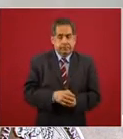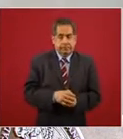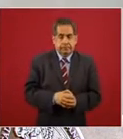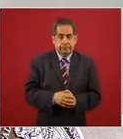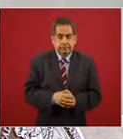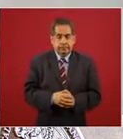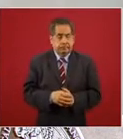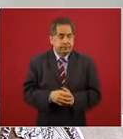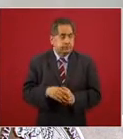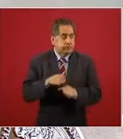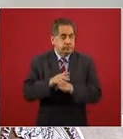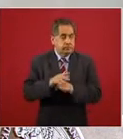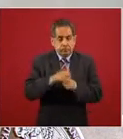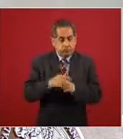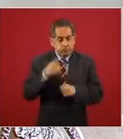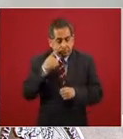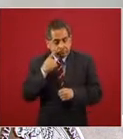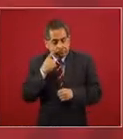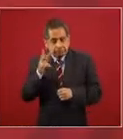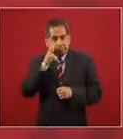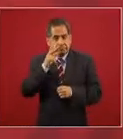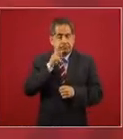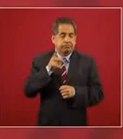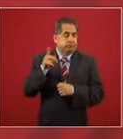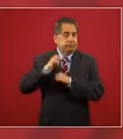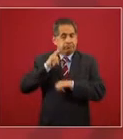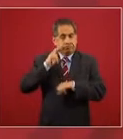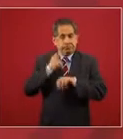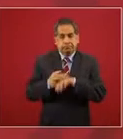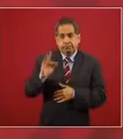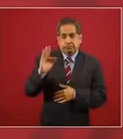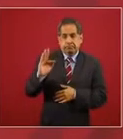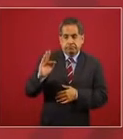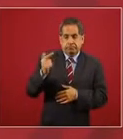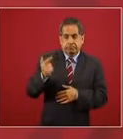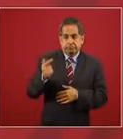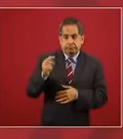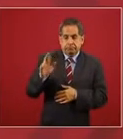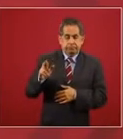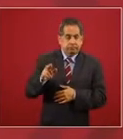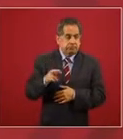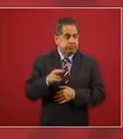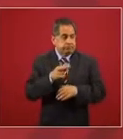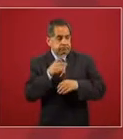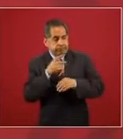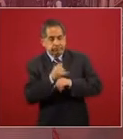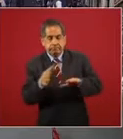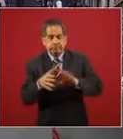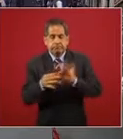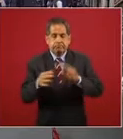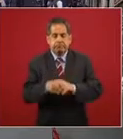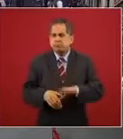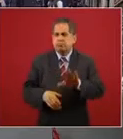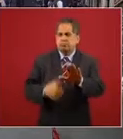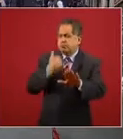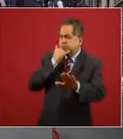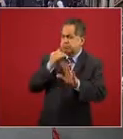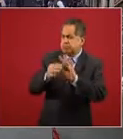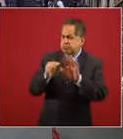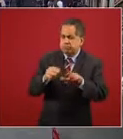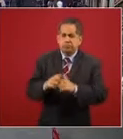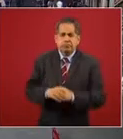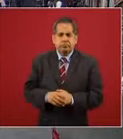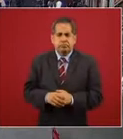el resultado y que la fiscalía vaya informando hay nada más una precisión presidente